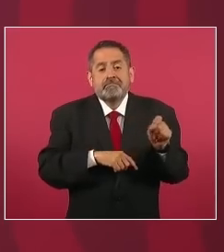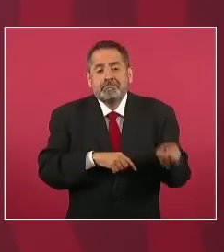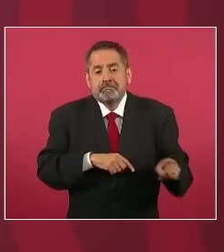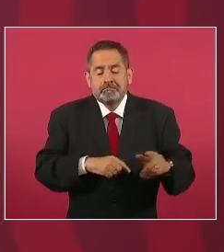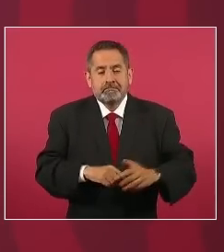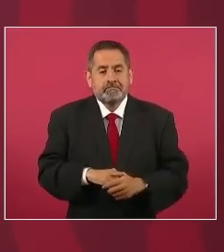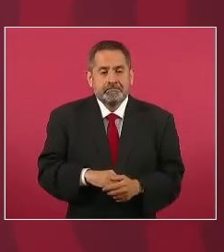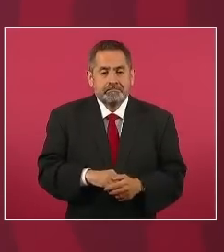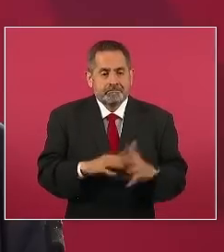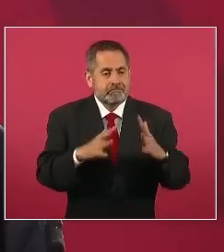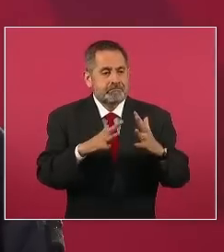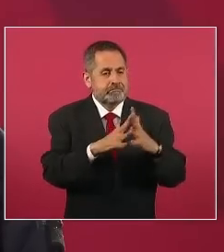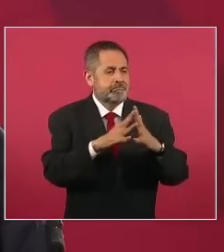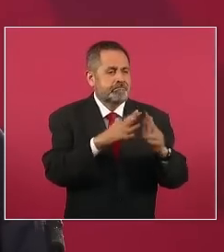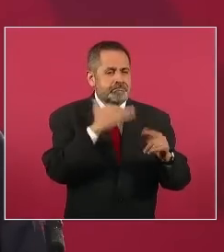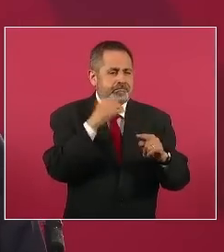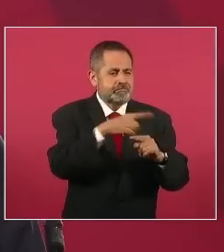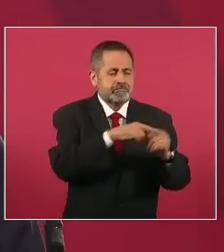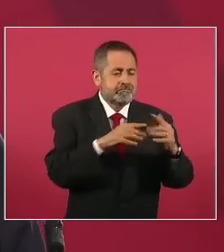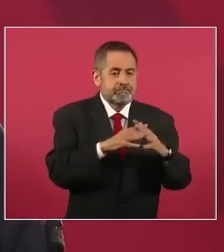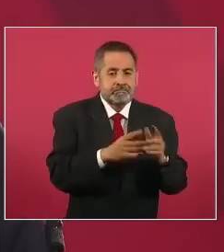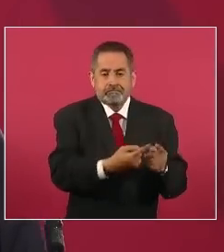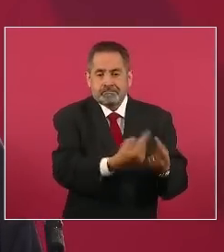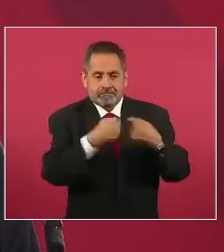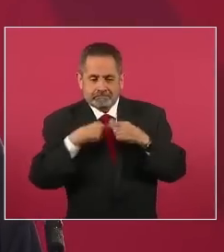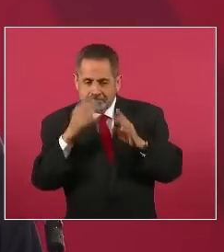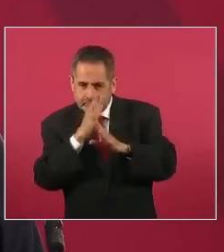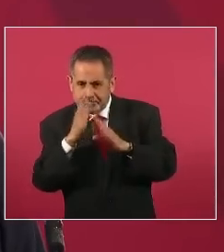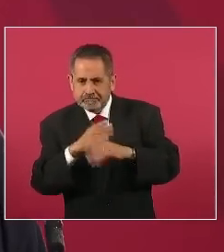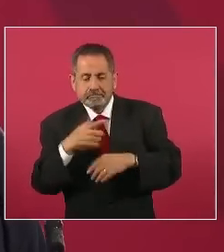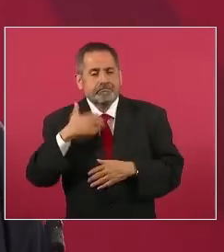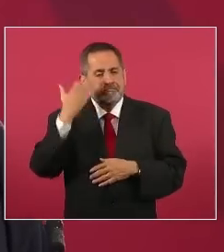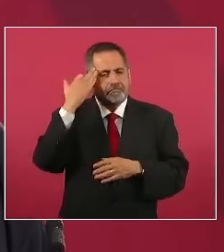él es un conservador facho